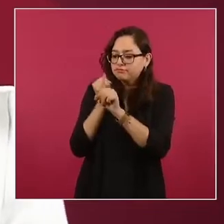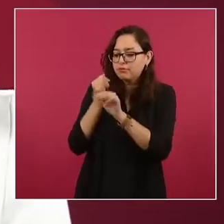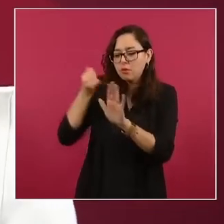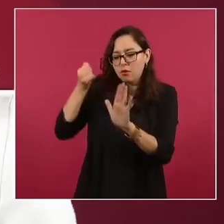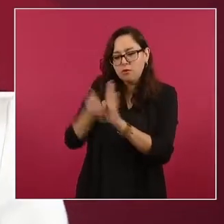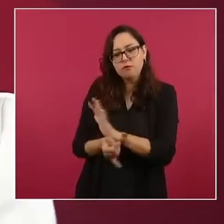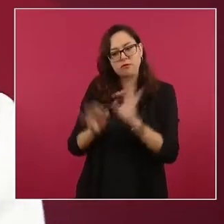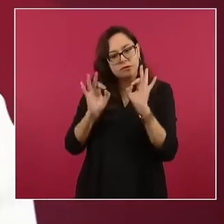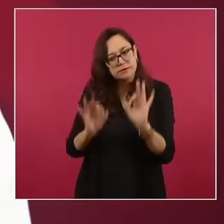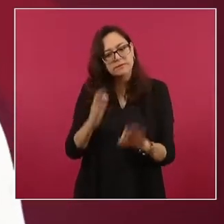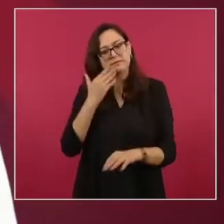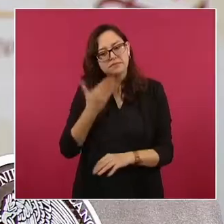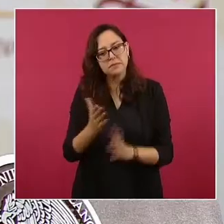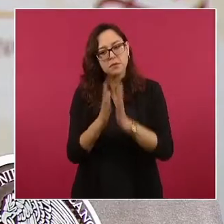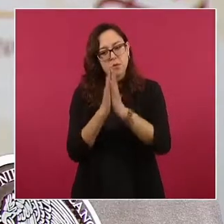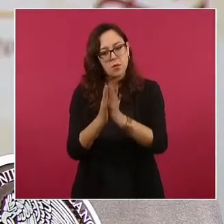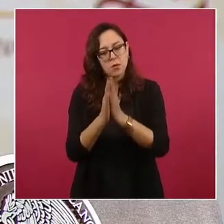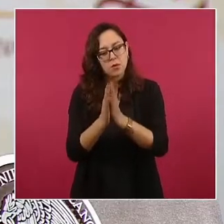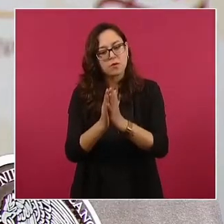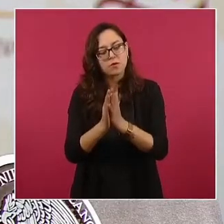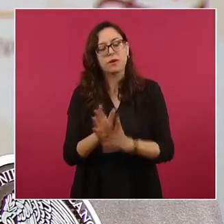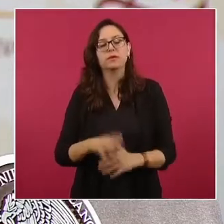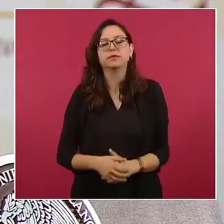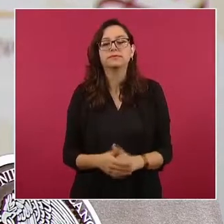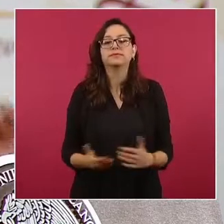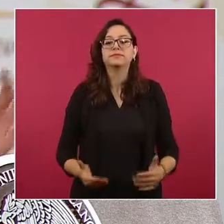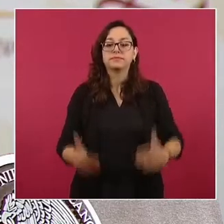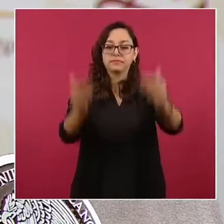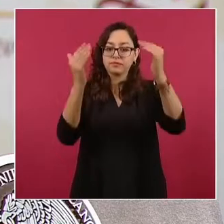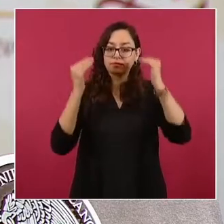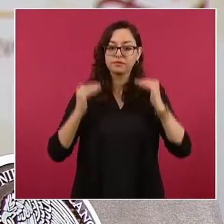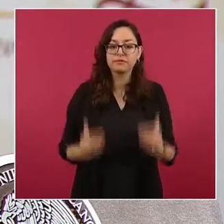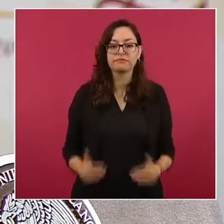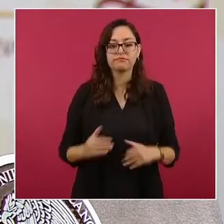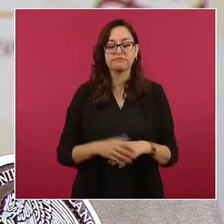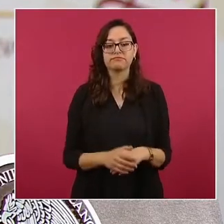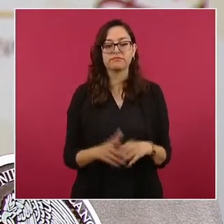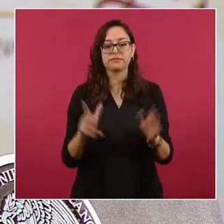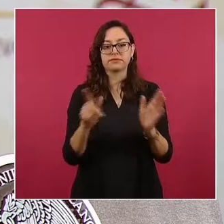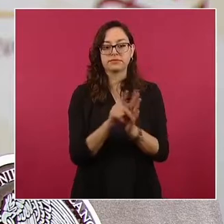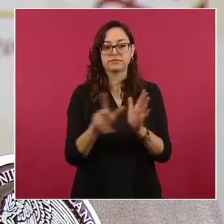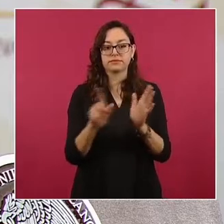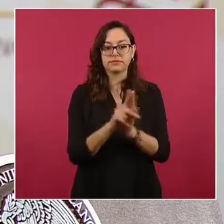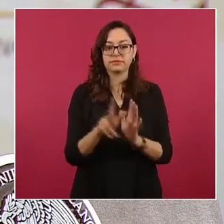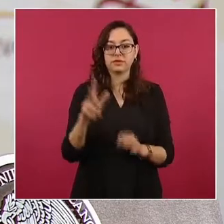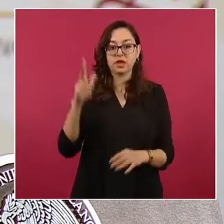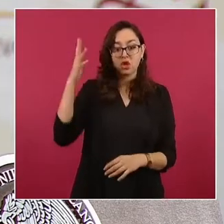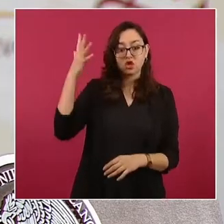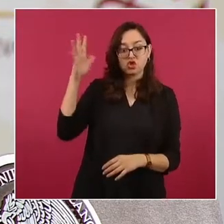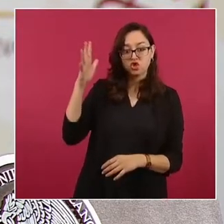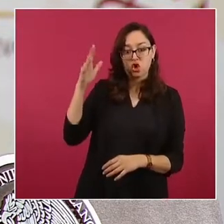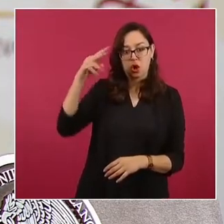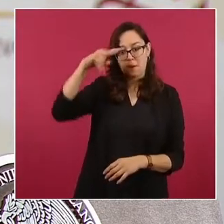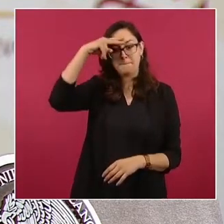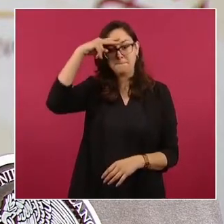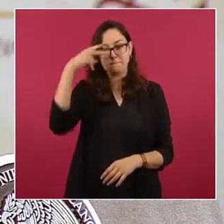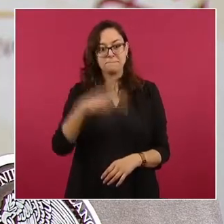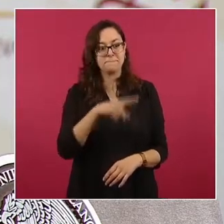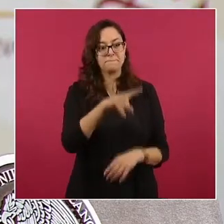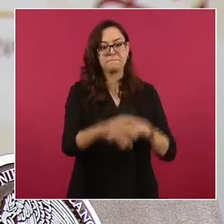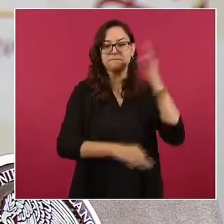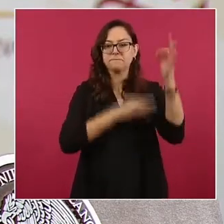Destacado columnista económico del Sol de México, se atora en un embudo de aseveraciones falsas.